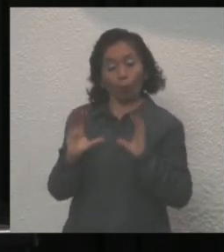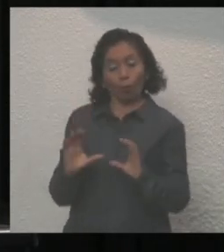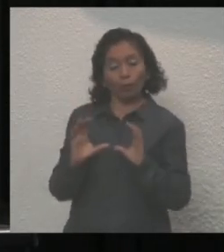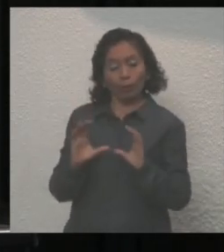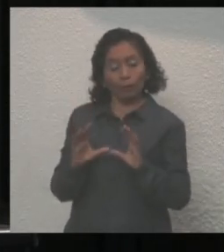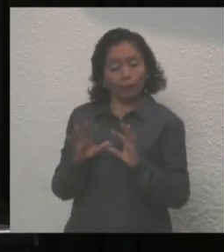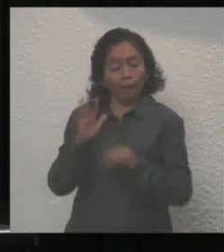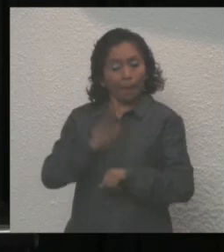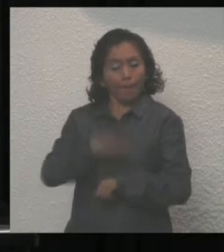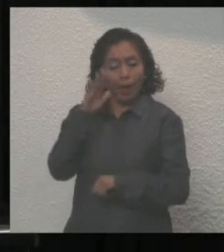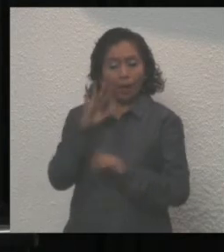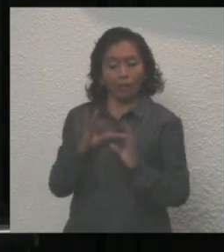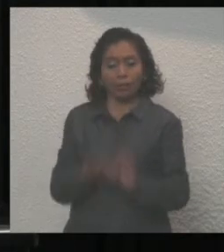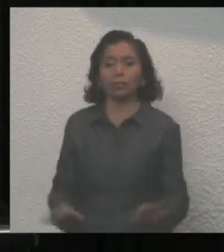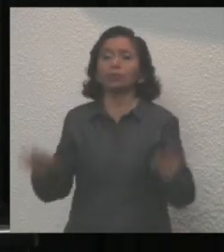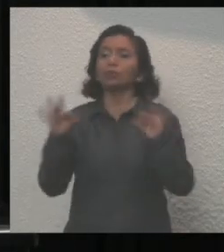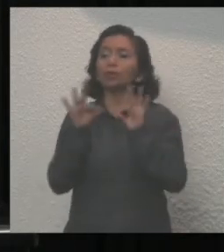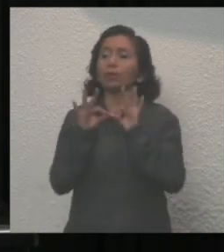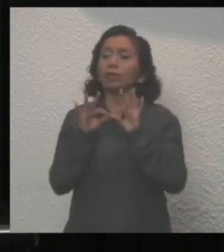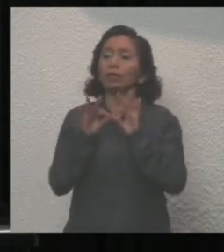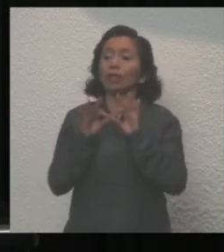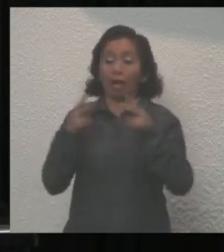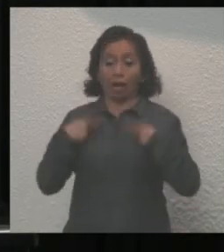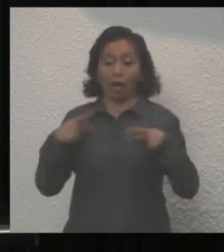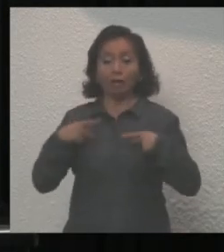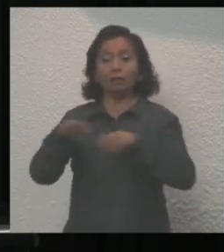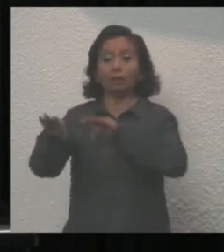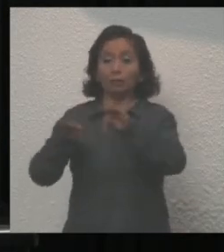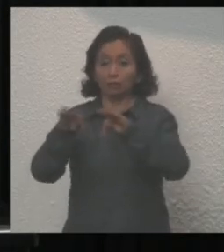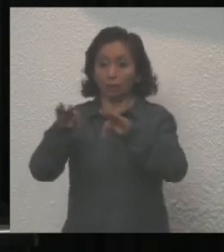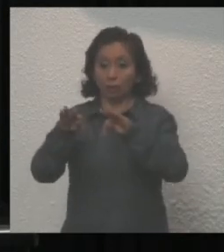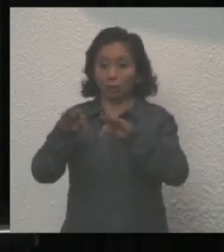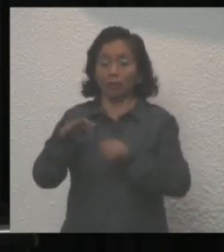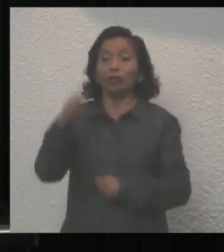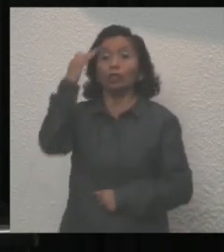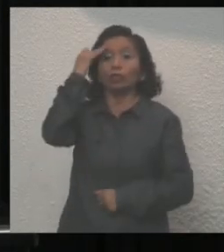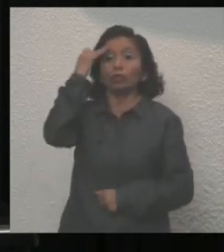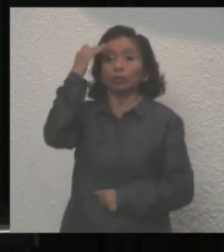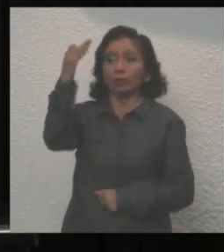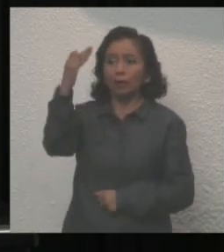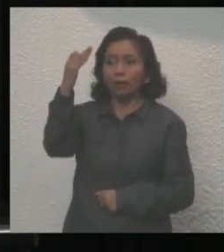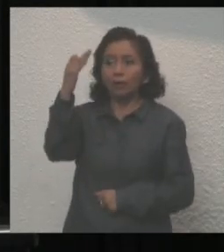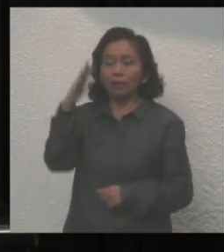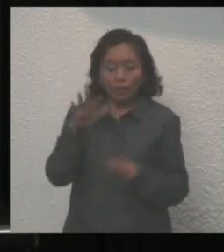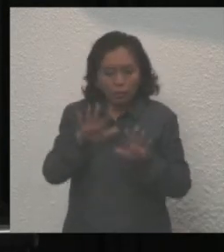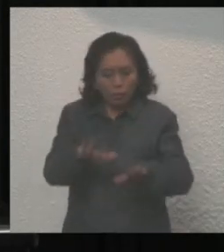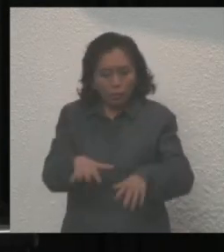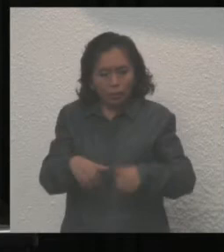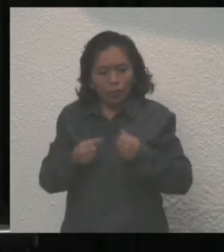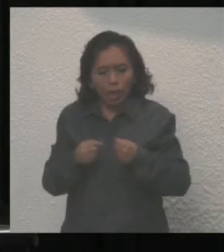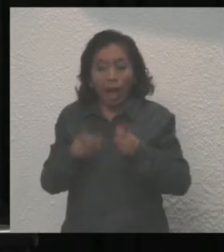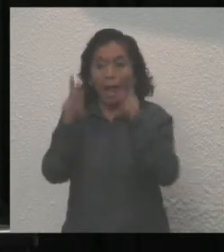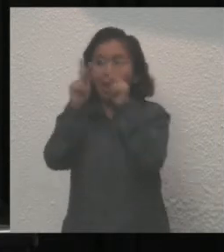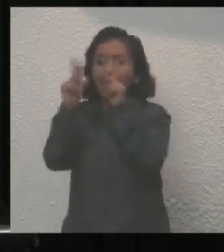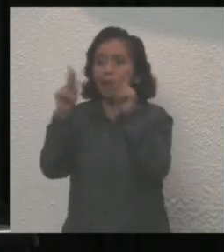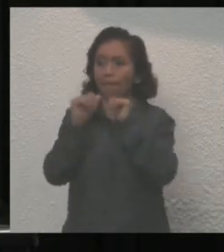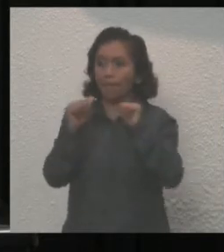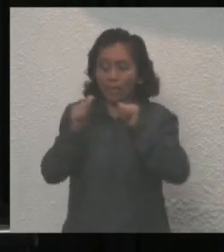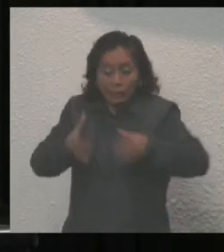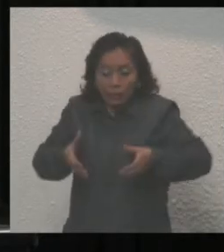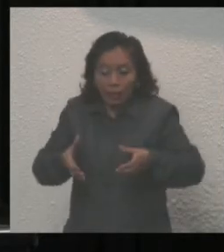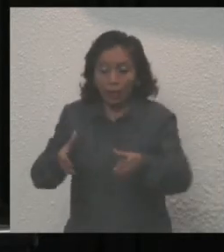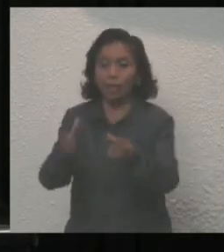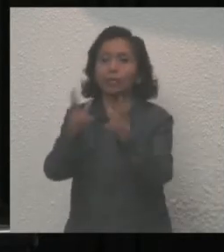importante a nuestros trabajadores es tiempo de recuperar nuestra paz en las calles de